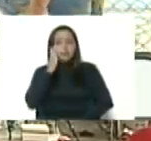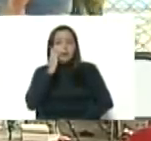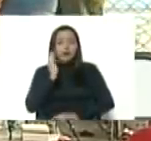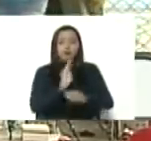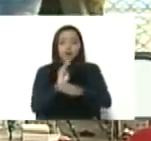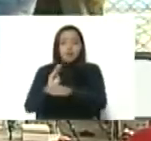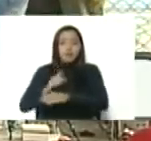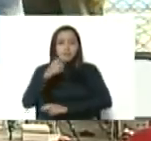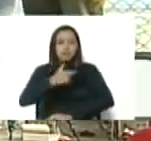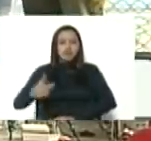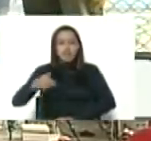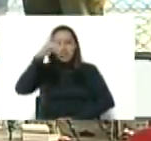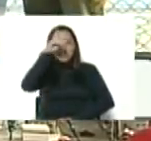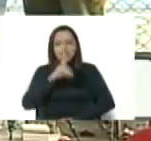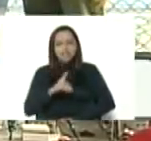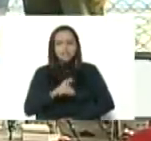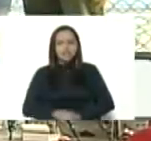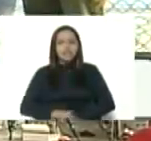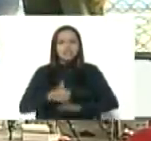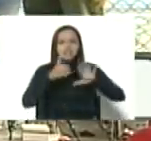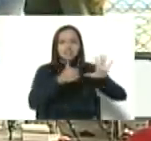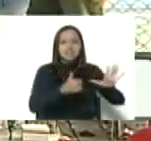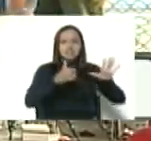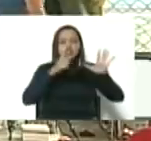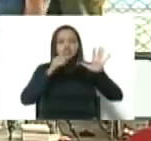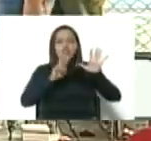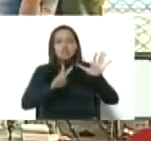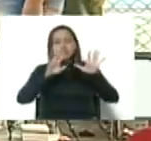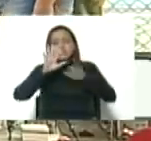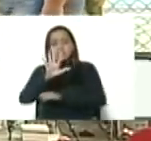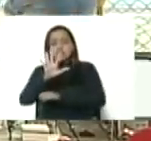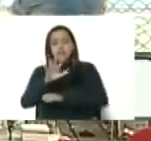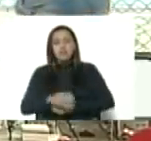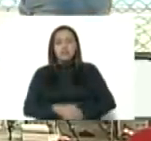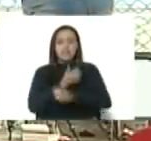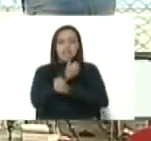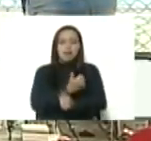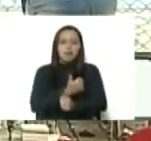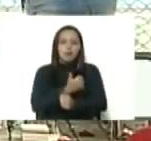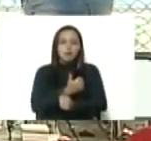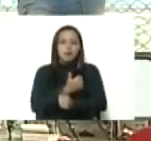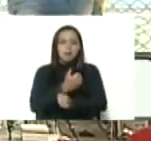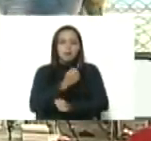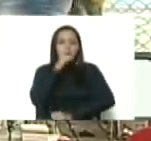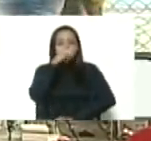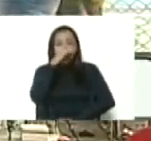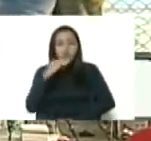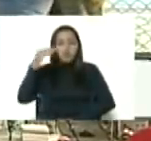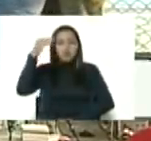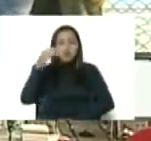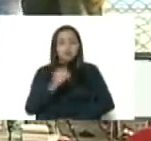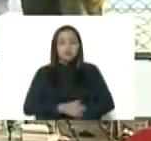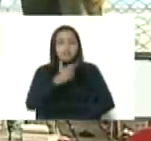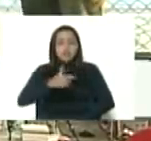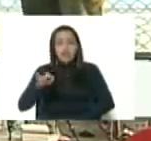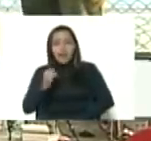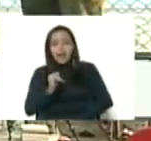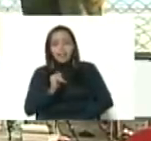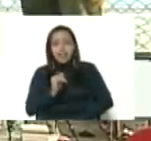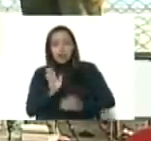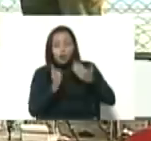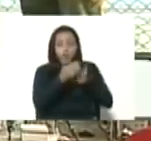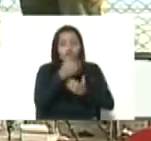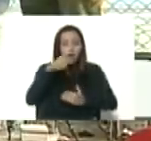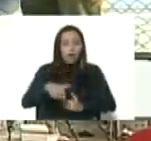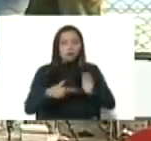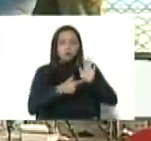discapacidad tenemos 675. Y en amor mayor, aquellos que estaban escondidos y usted sacó hoy a la